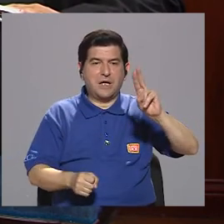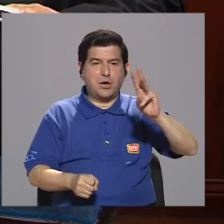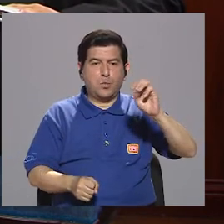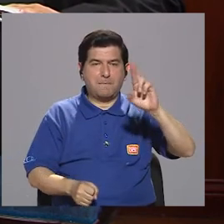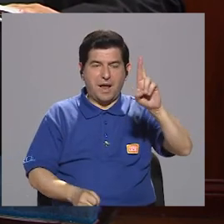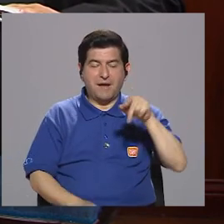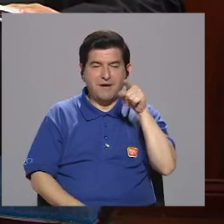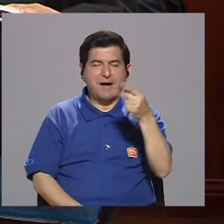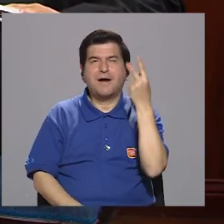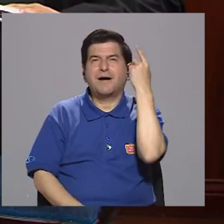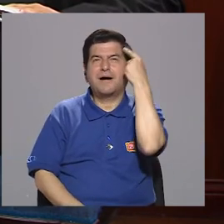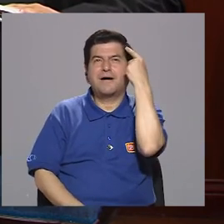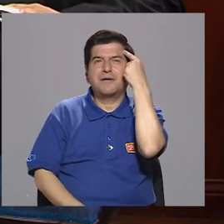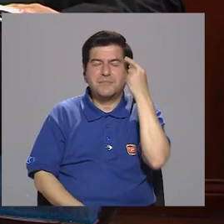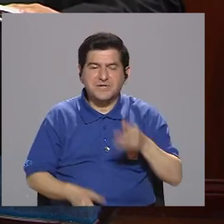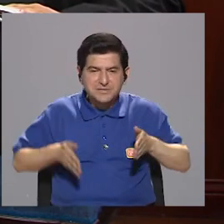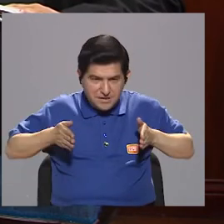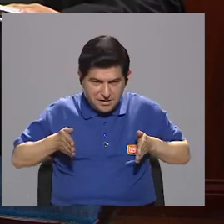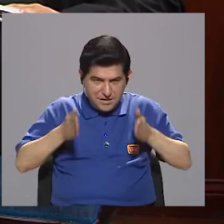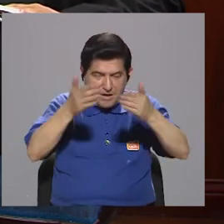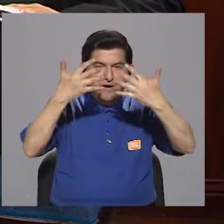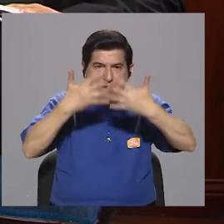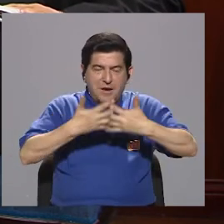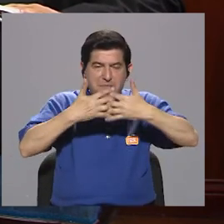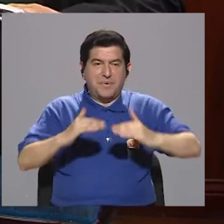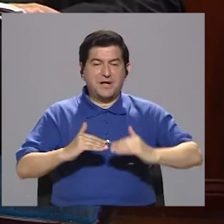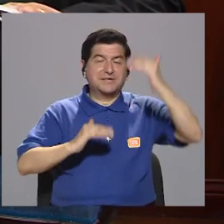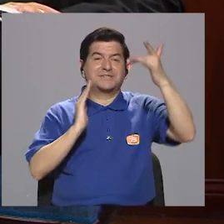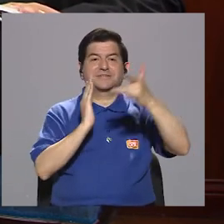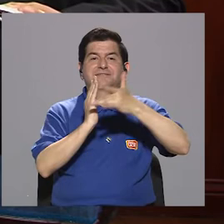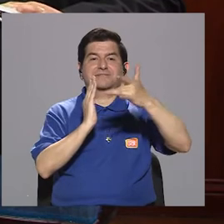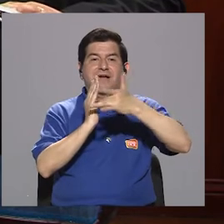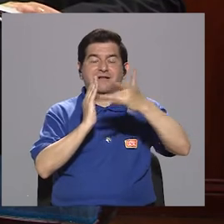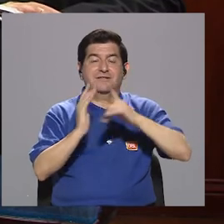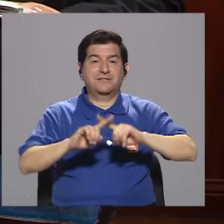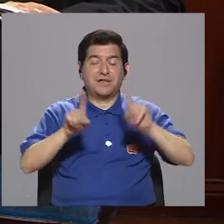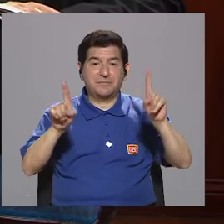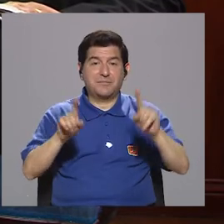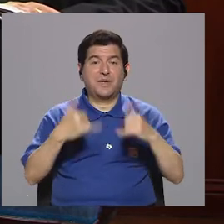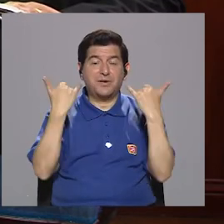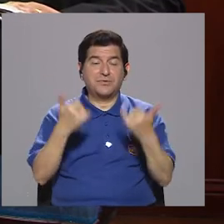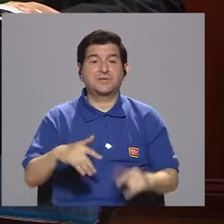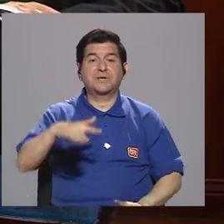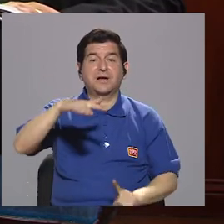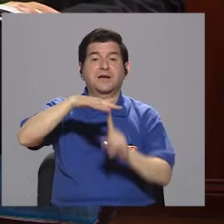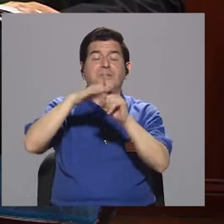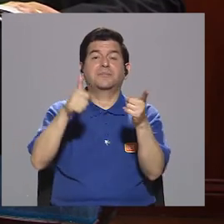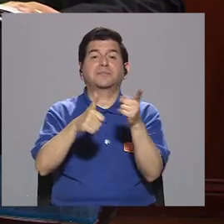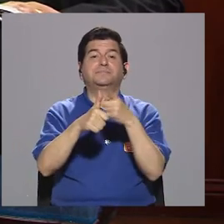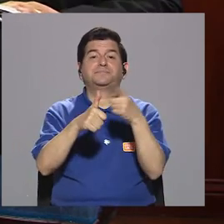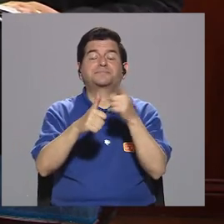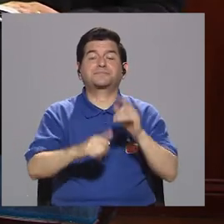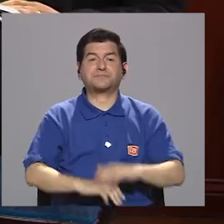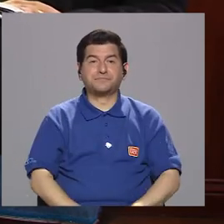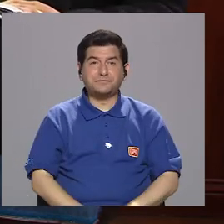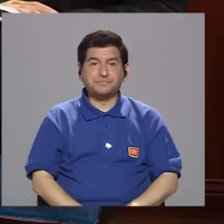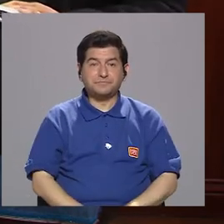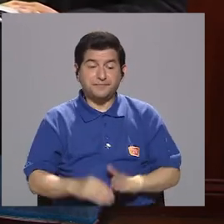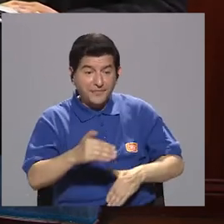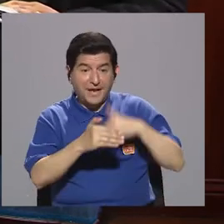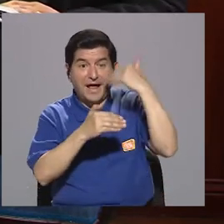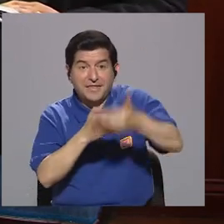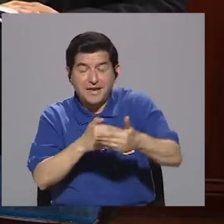entonces ahí visualizamos un corredor de empresas de alta tecnología, pero ya nos apareció la primera, ya se